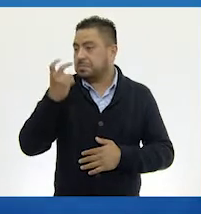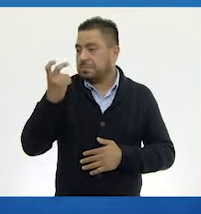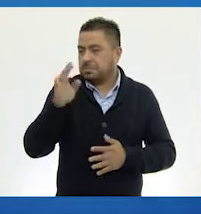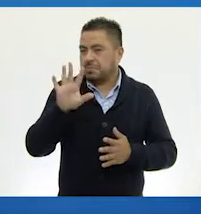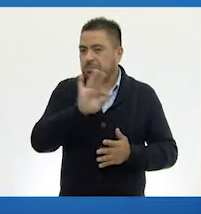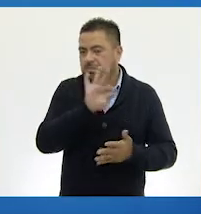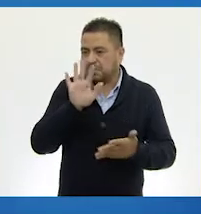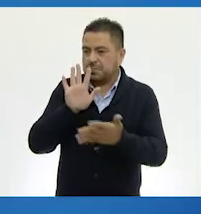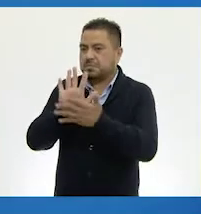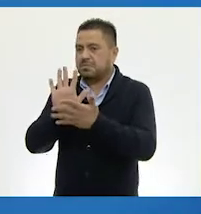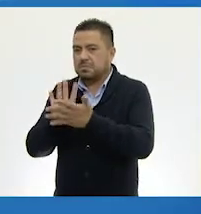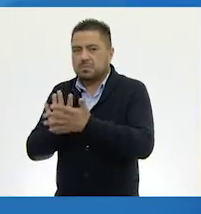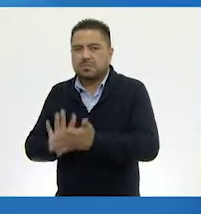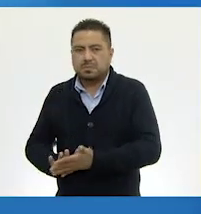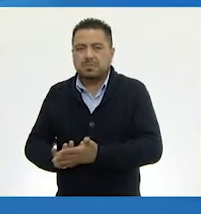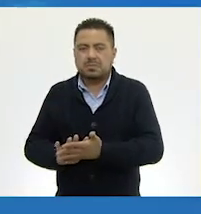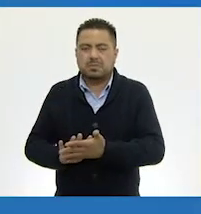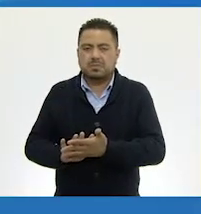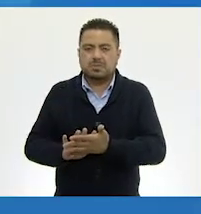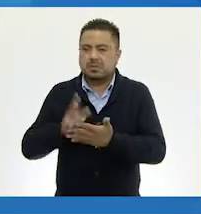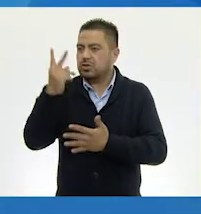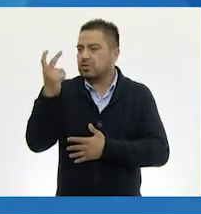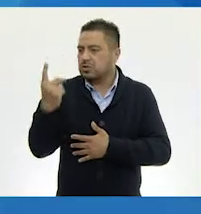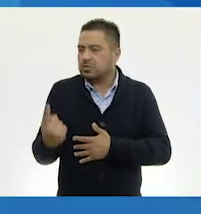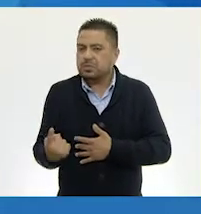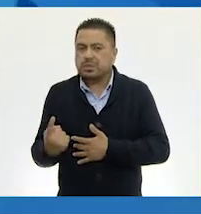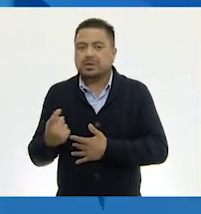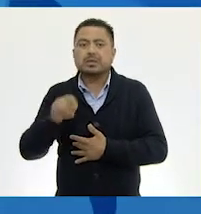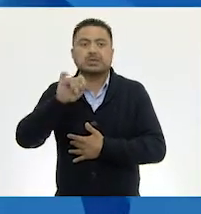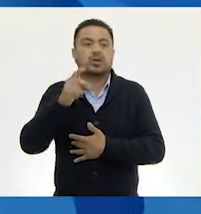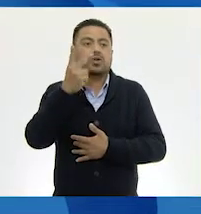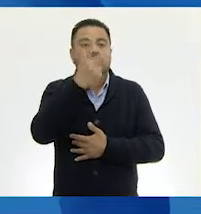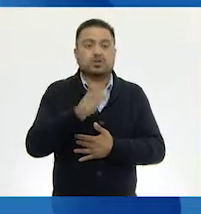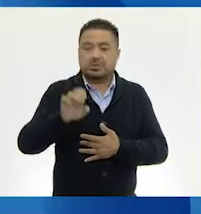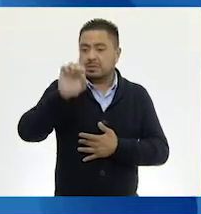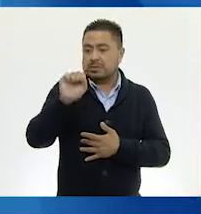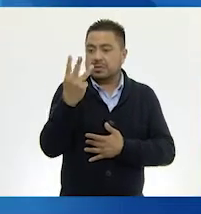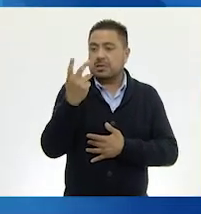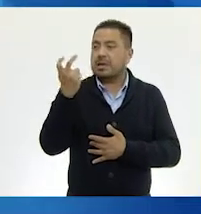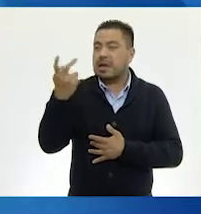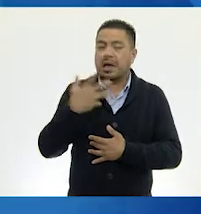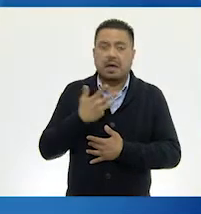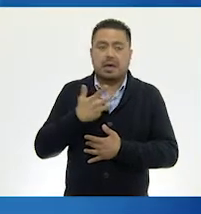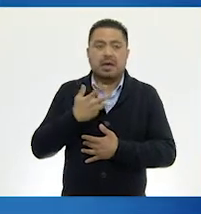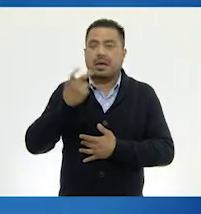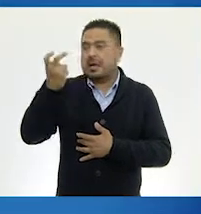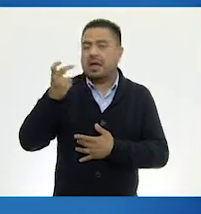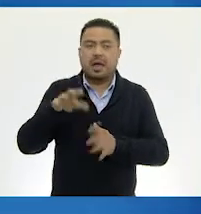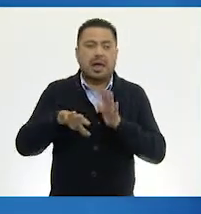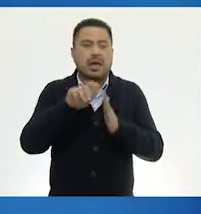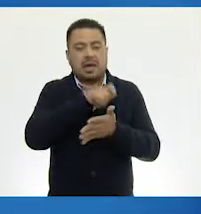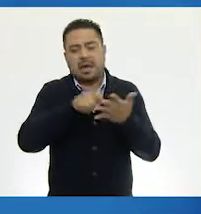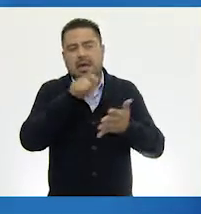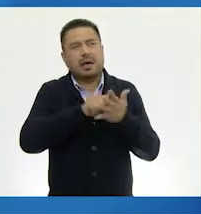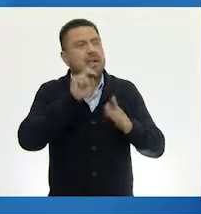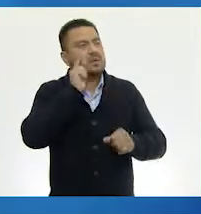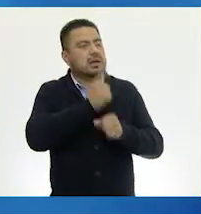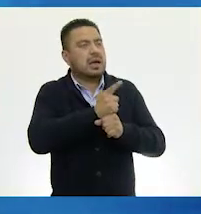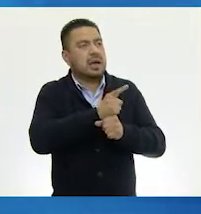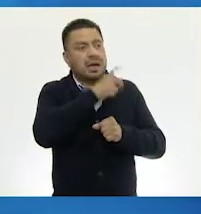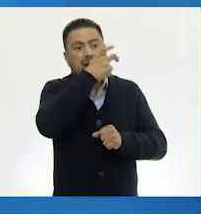pesos y enseguida la moneda de 1 peso. Muy bien. 263. Y este ya lo vi escrito por acá.